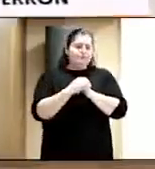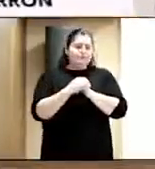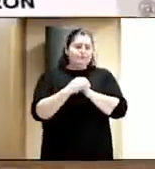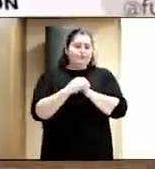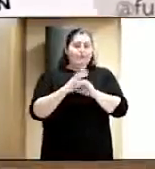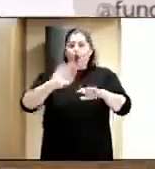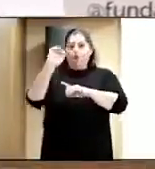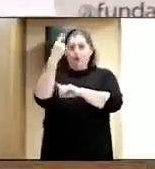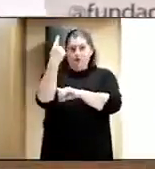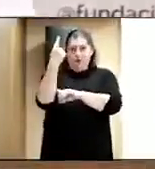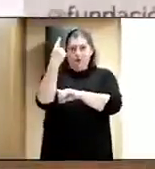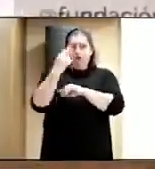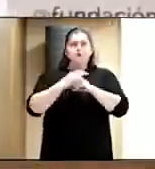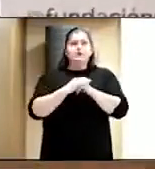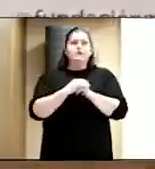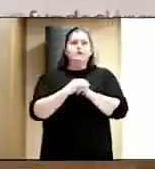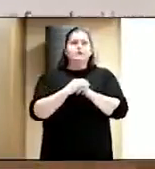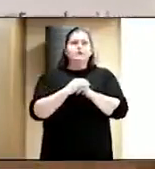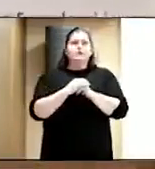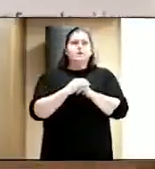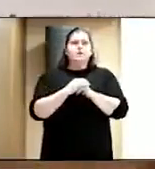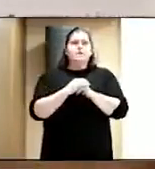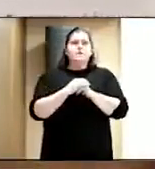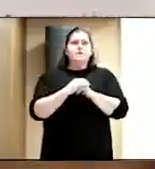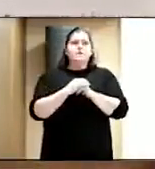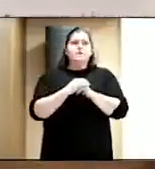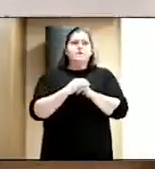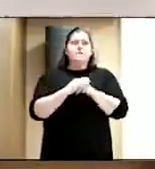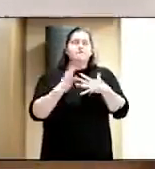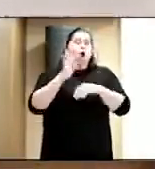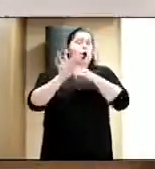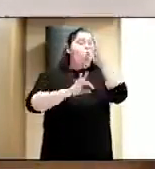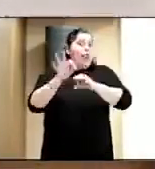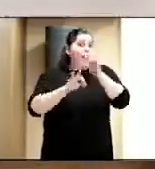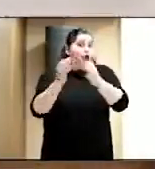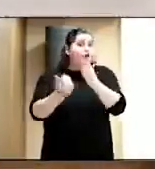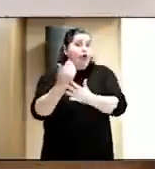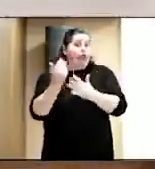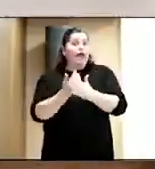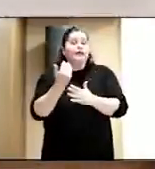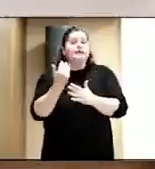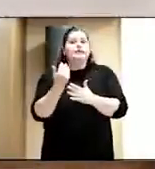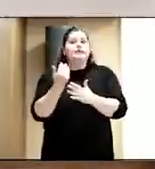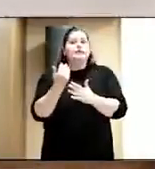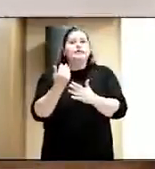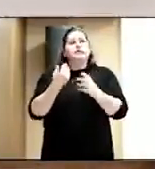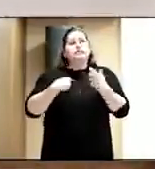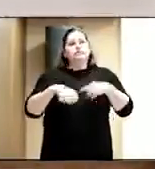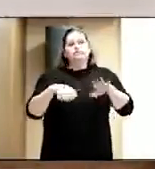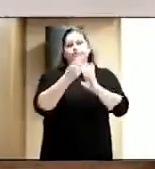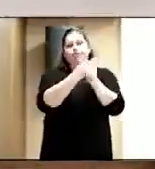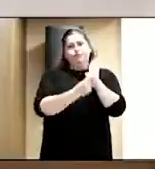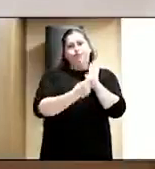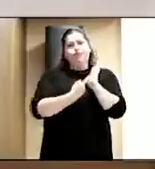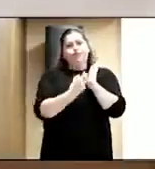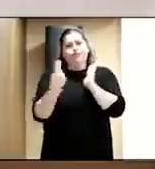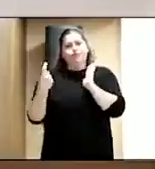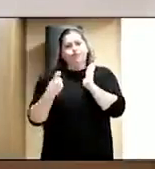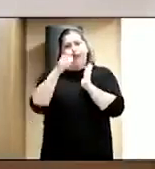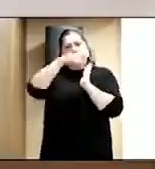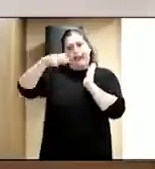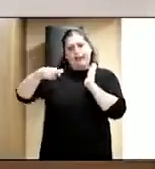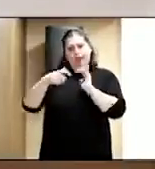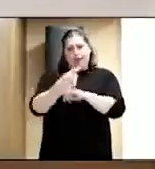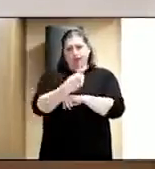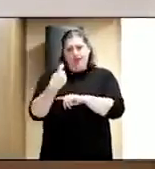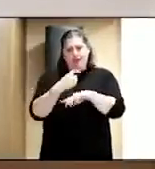Bueno, lo primero es verdad que organizar esta jornada, en fin, requiere de un montón de gente que hace